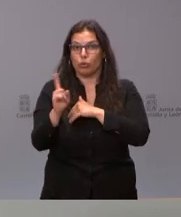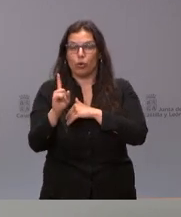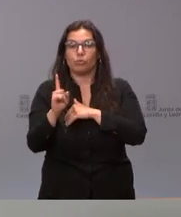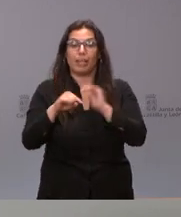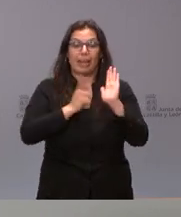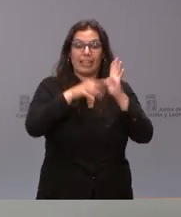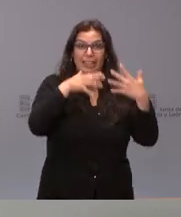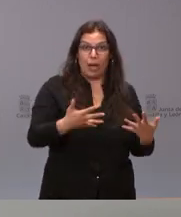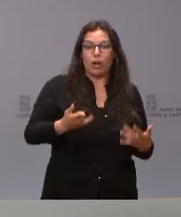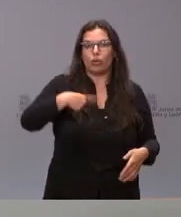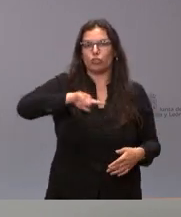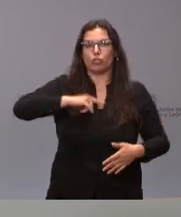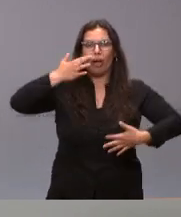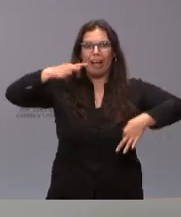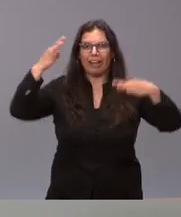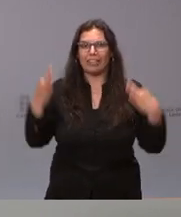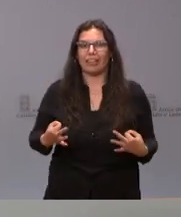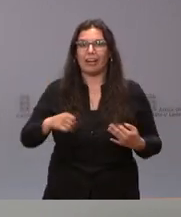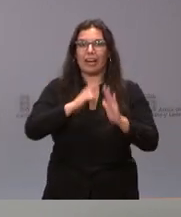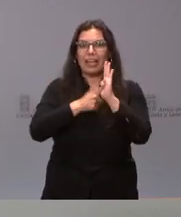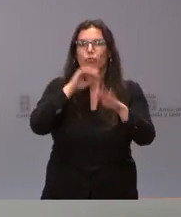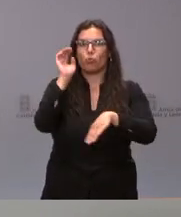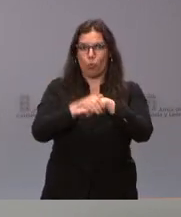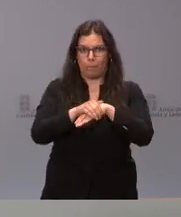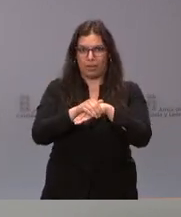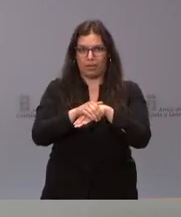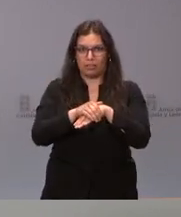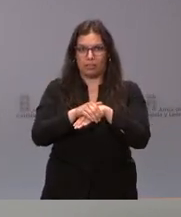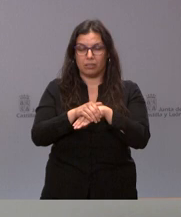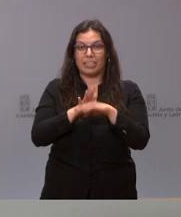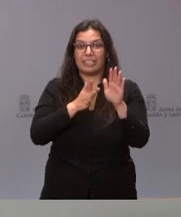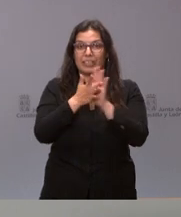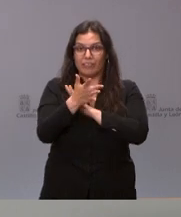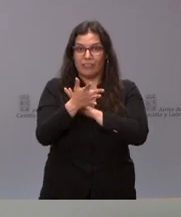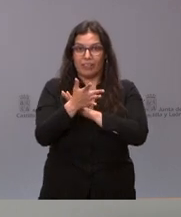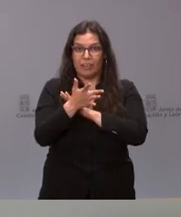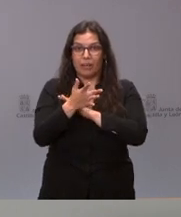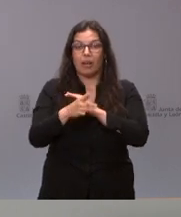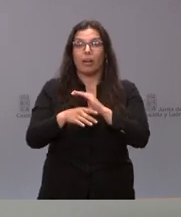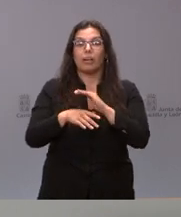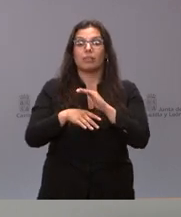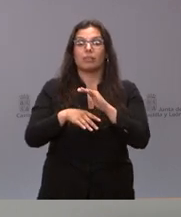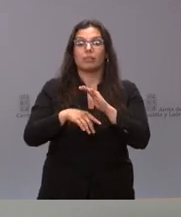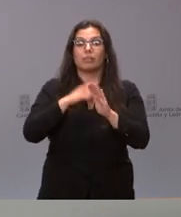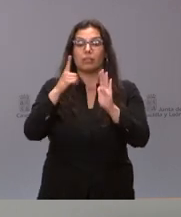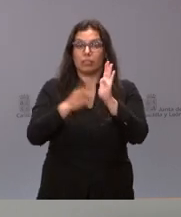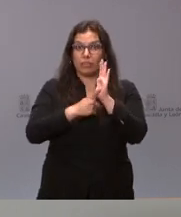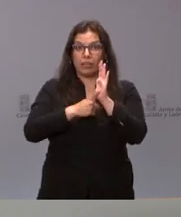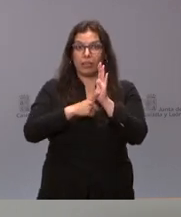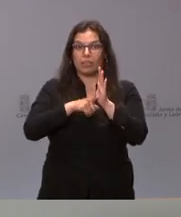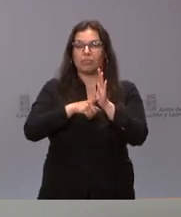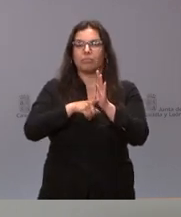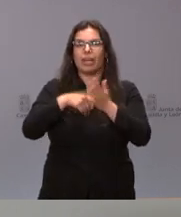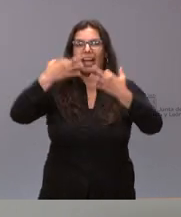Nuestra misión es garantizar el cumplimiento de la ley y eso supone garantizarla en su integridad. Y en su integridad supone también